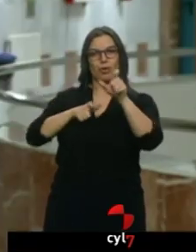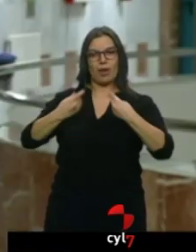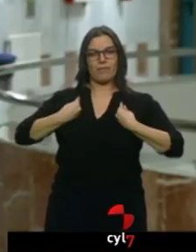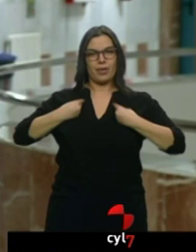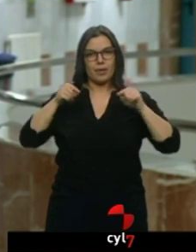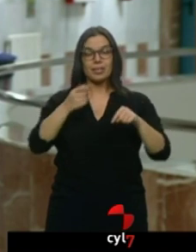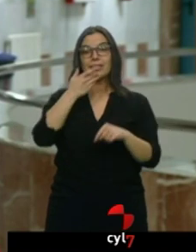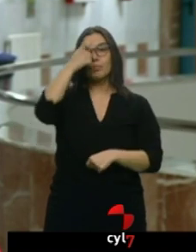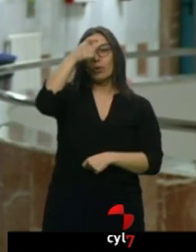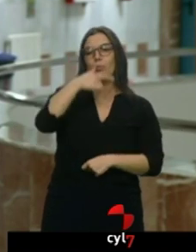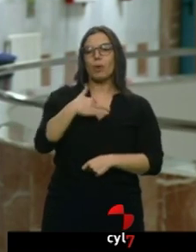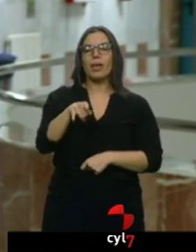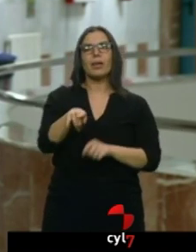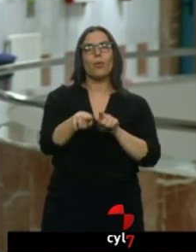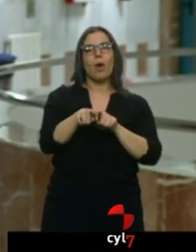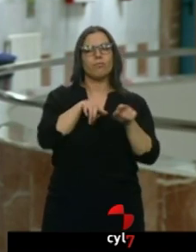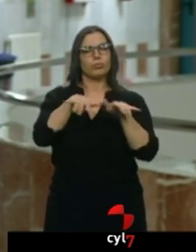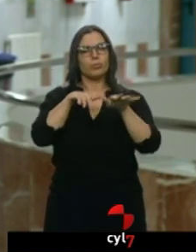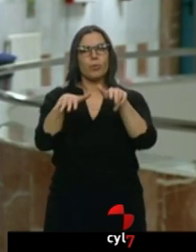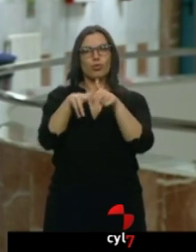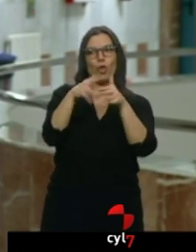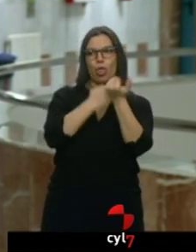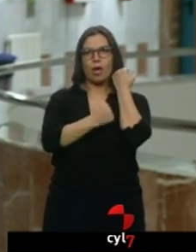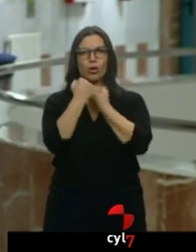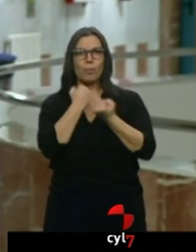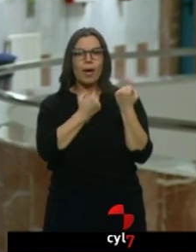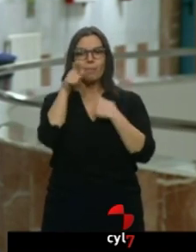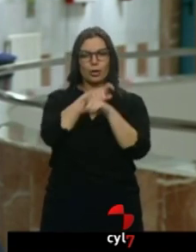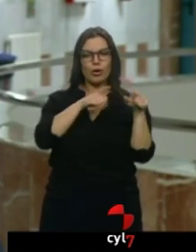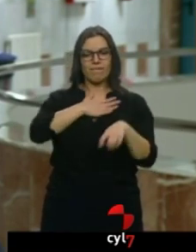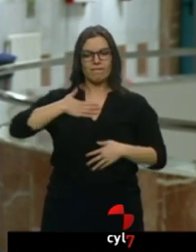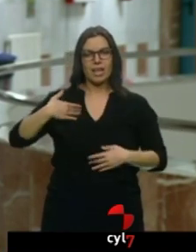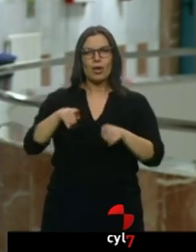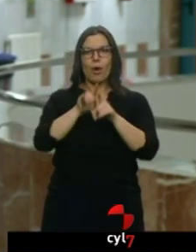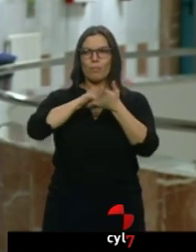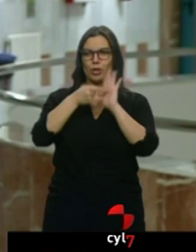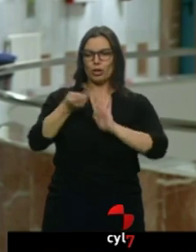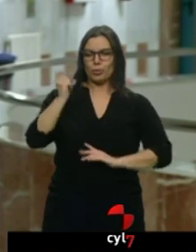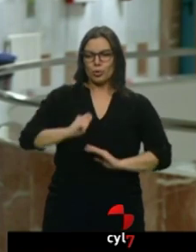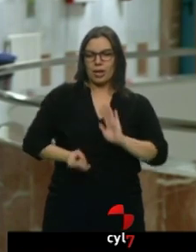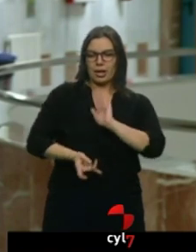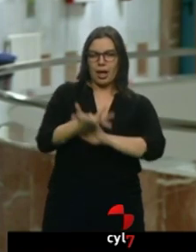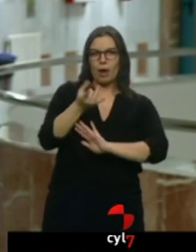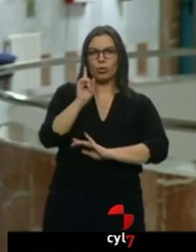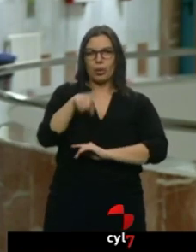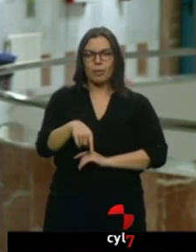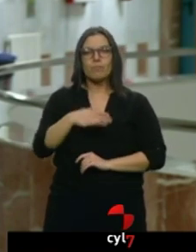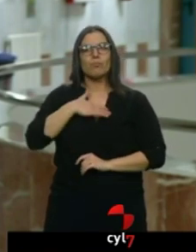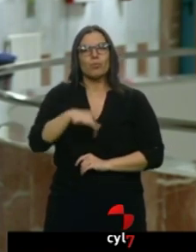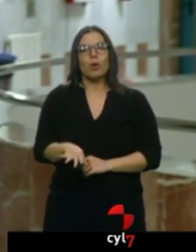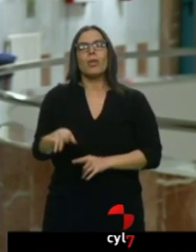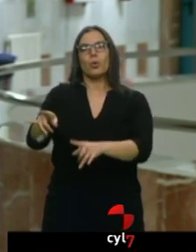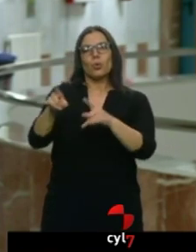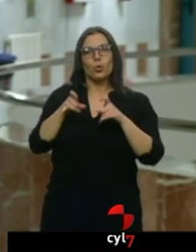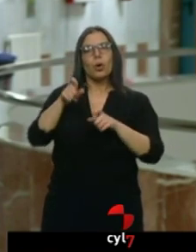socioeconómica en la cual la población que tiene quiere quedarse a construir un proyecto profesional o incluso ser atractivo para población migrante,